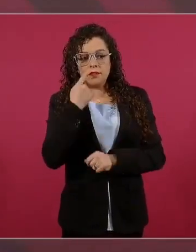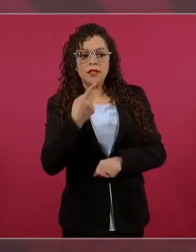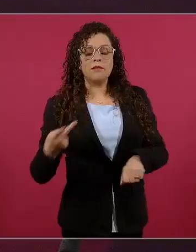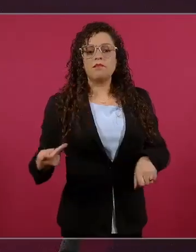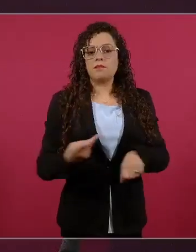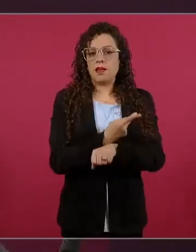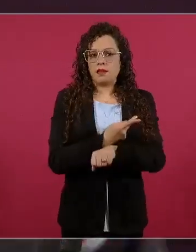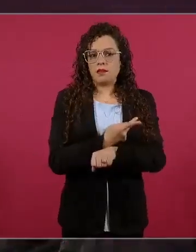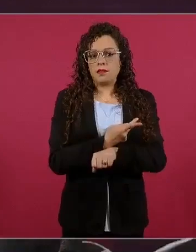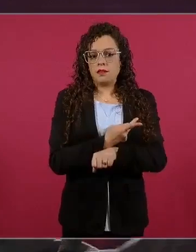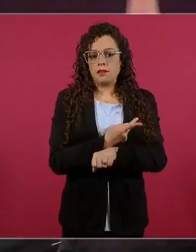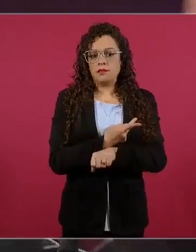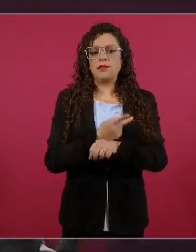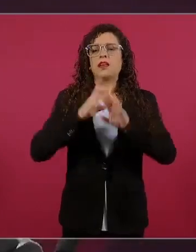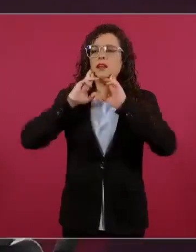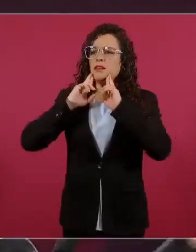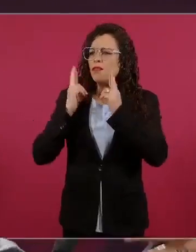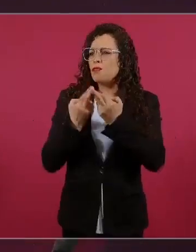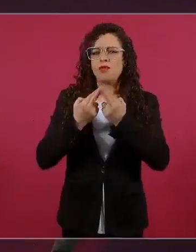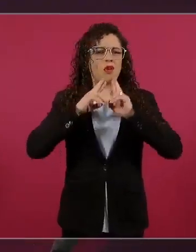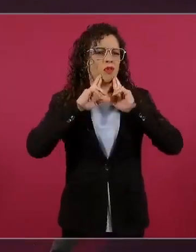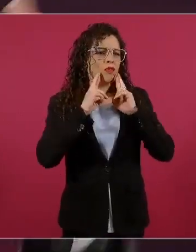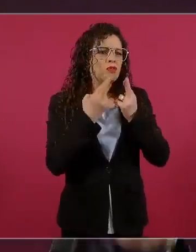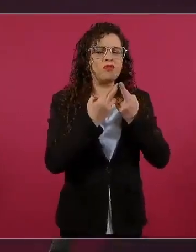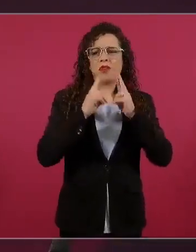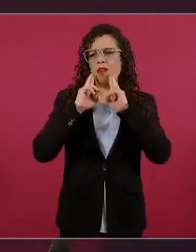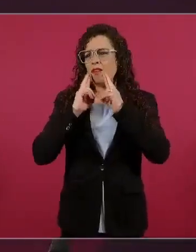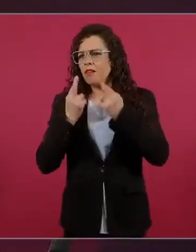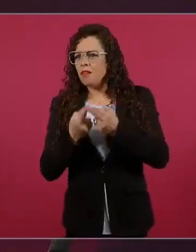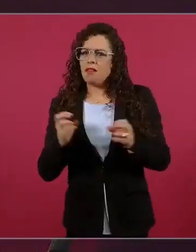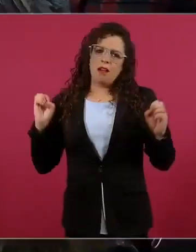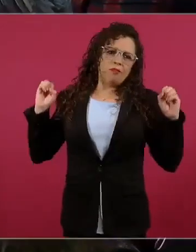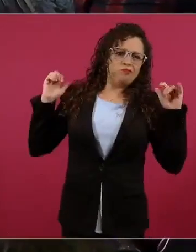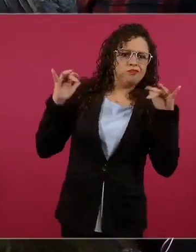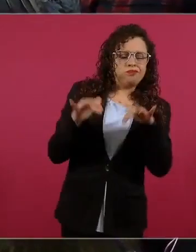menos reuniones, convenciones,